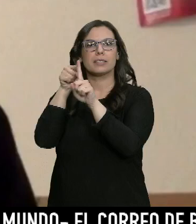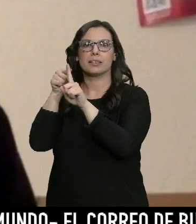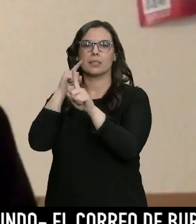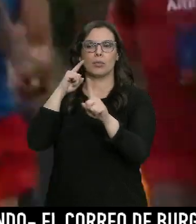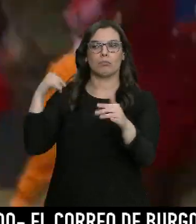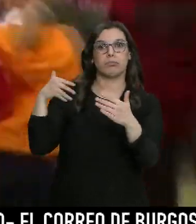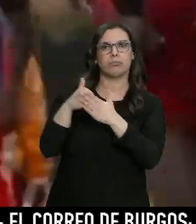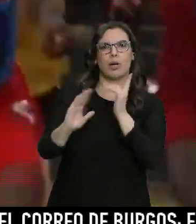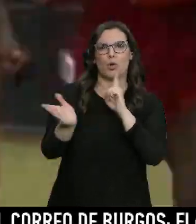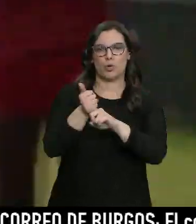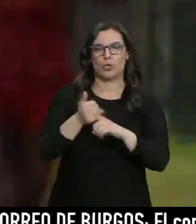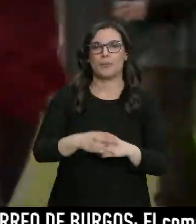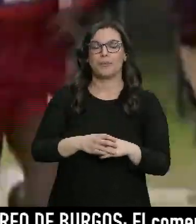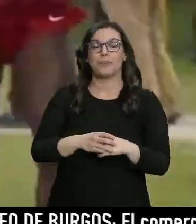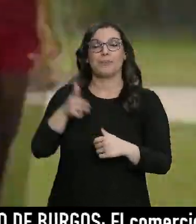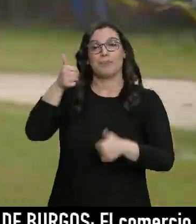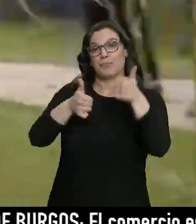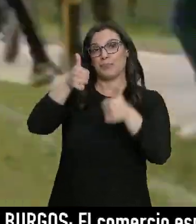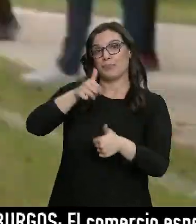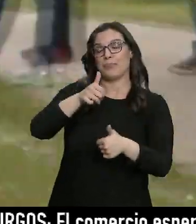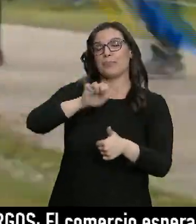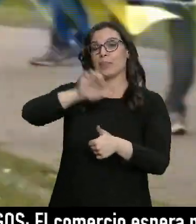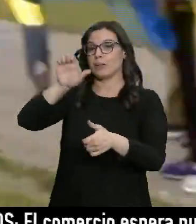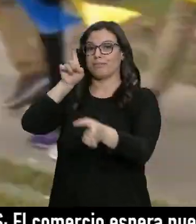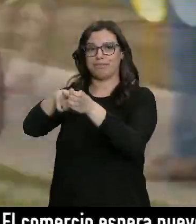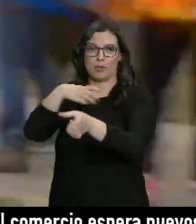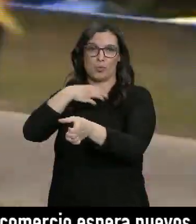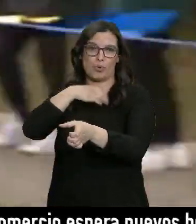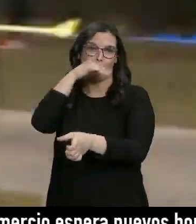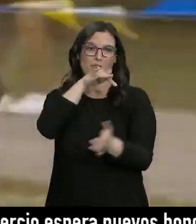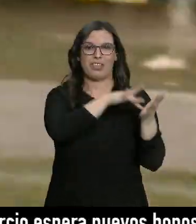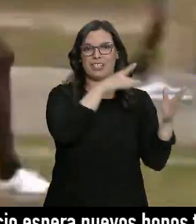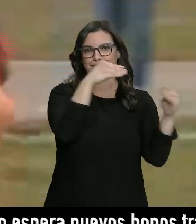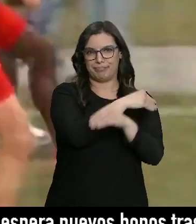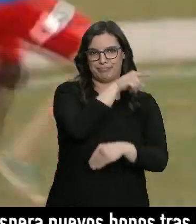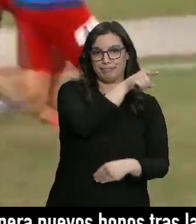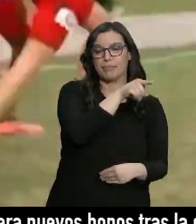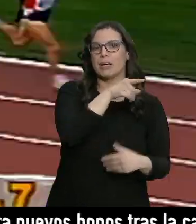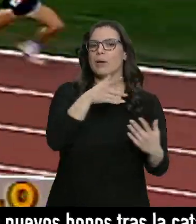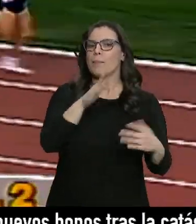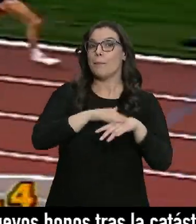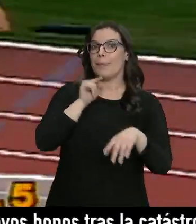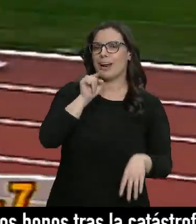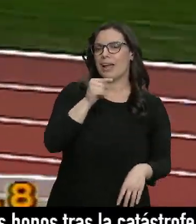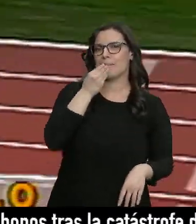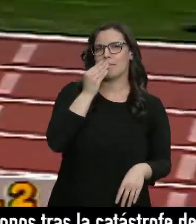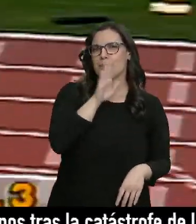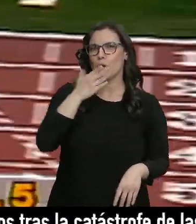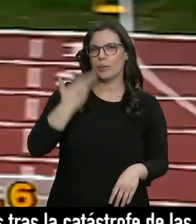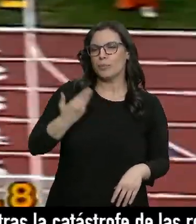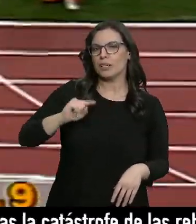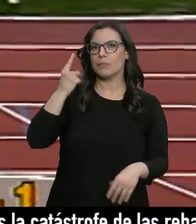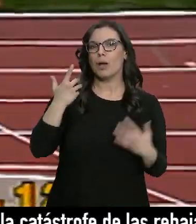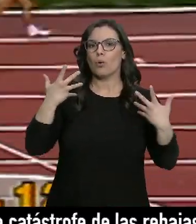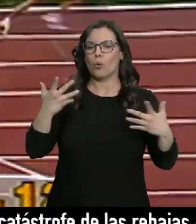años preparando. No acudirá a la cita continental por incompatibilidad de fechas aunque para él lo más importante es